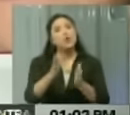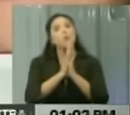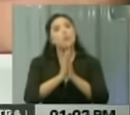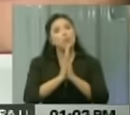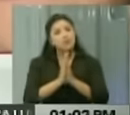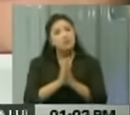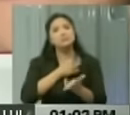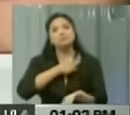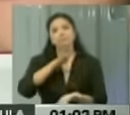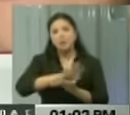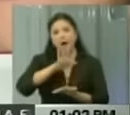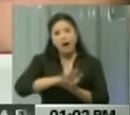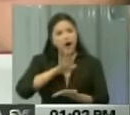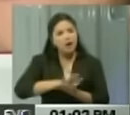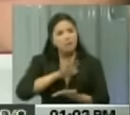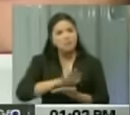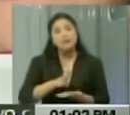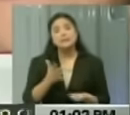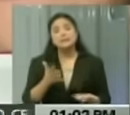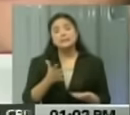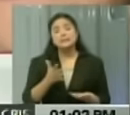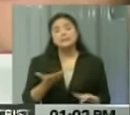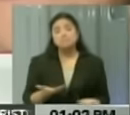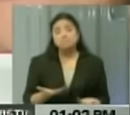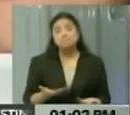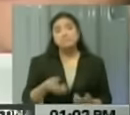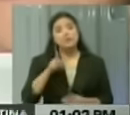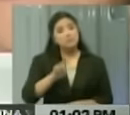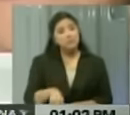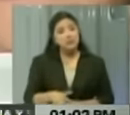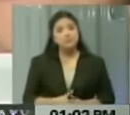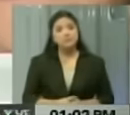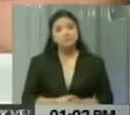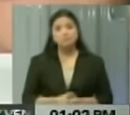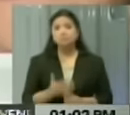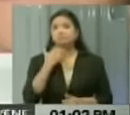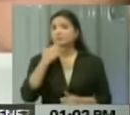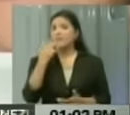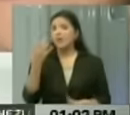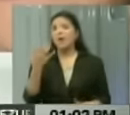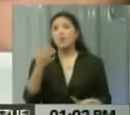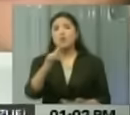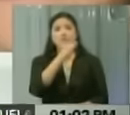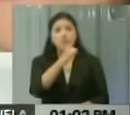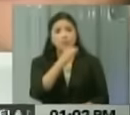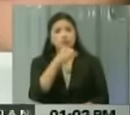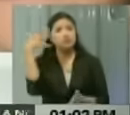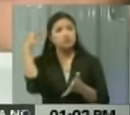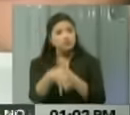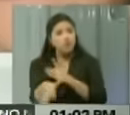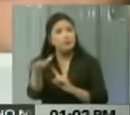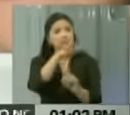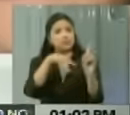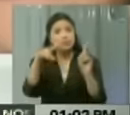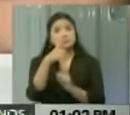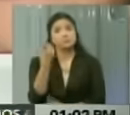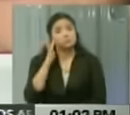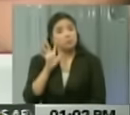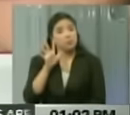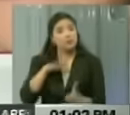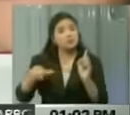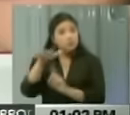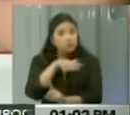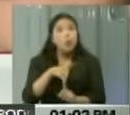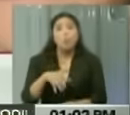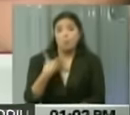mantener la calma y, bueno, a quien además tuviera algún tipo de información relacionada con estos supuestos hechos,